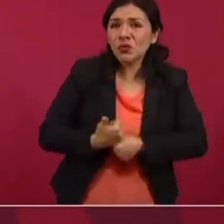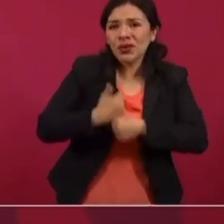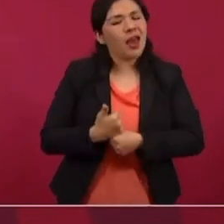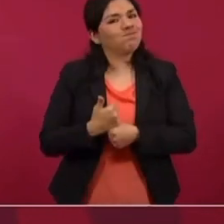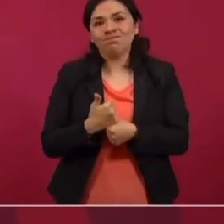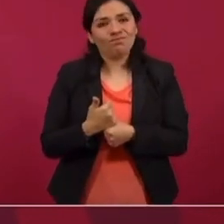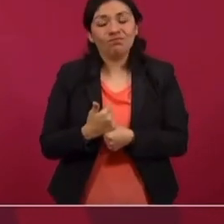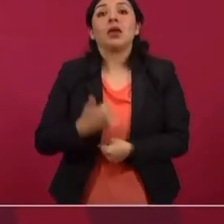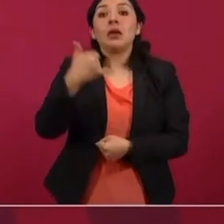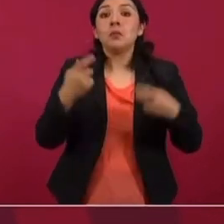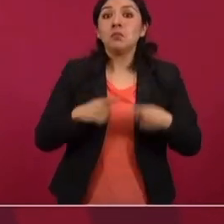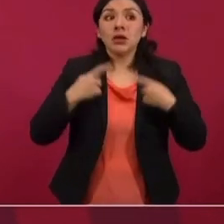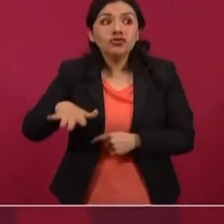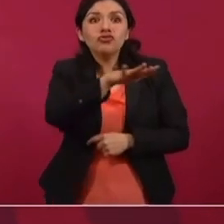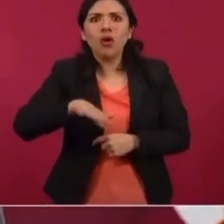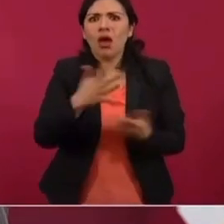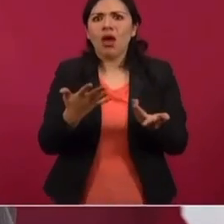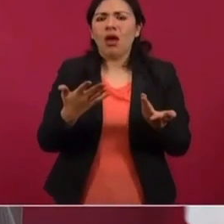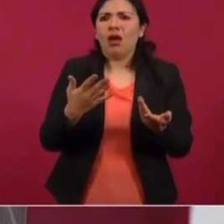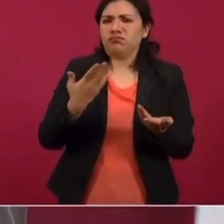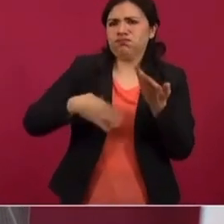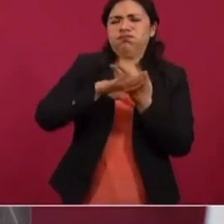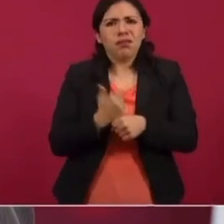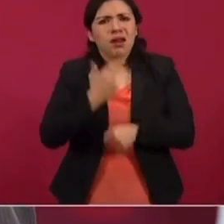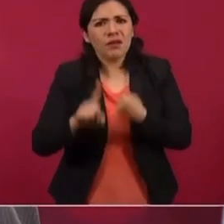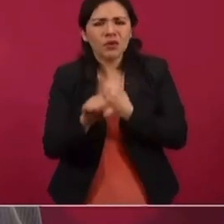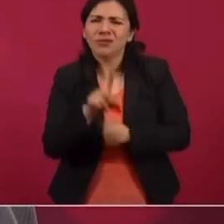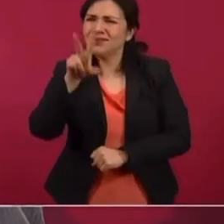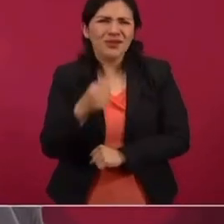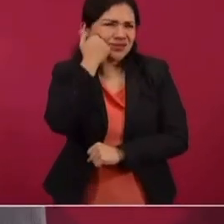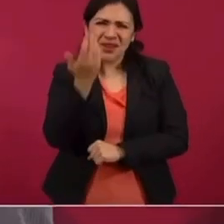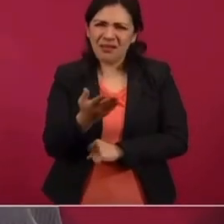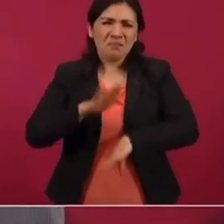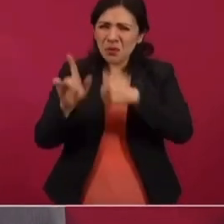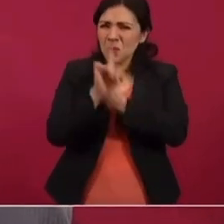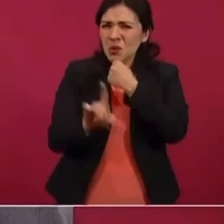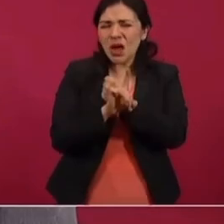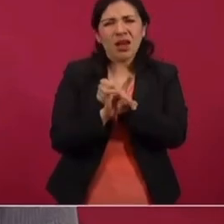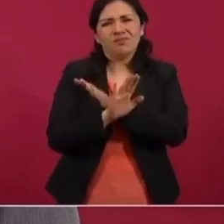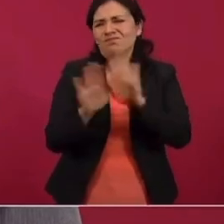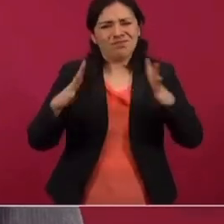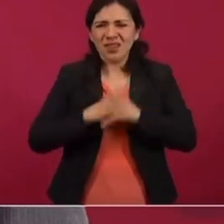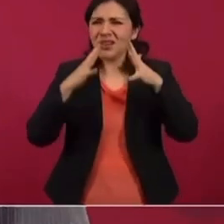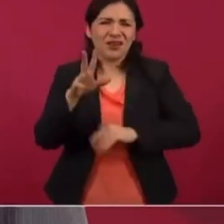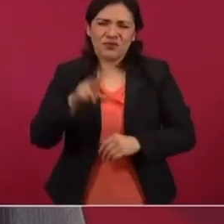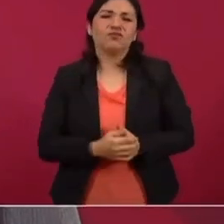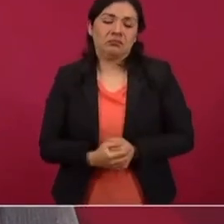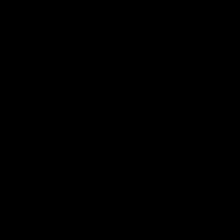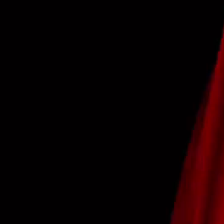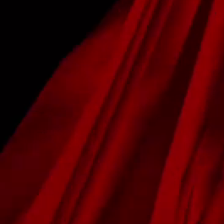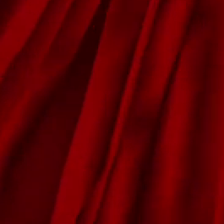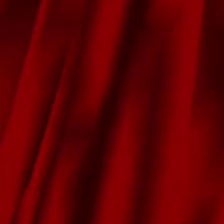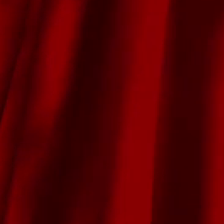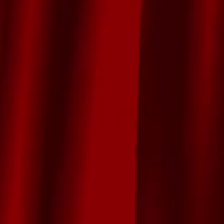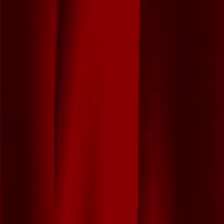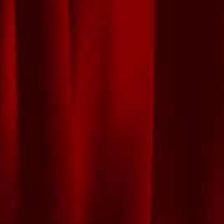no queremos que la población civil sea afectada, no queremos la confrontación bélica. Esa nuestra postura.